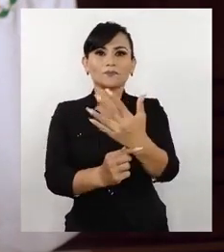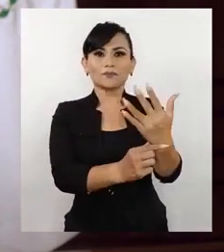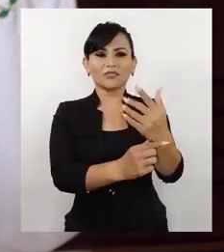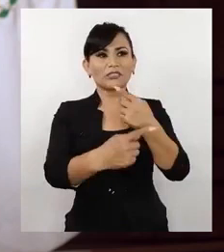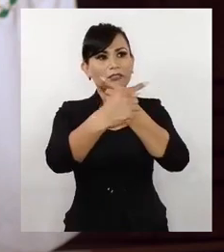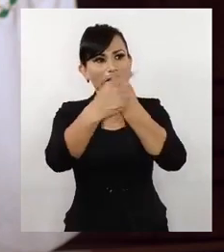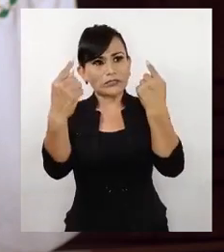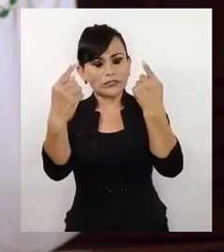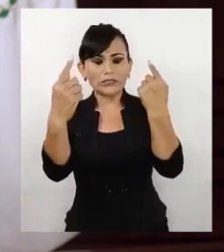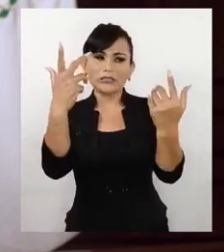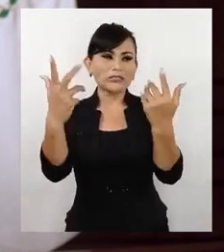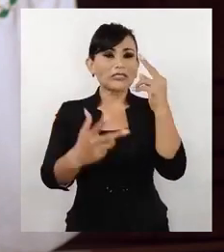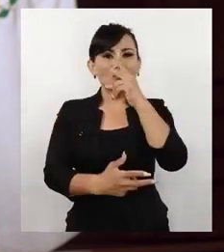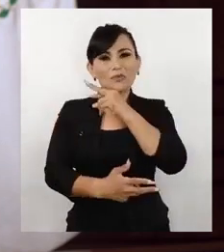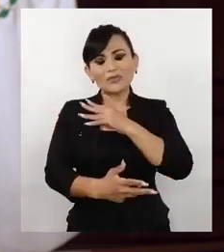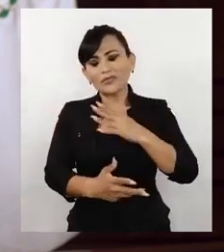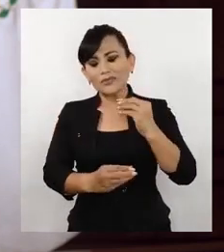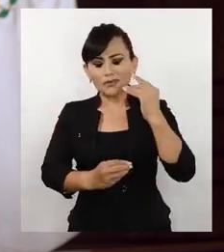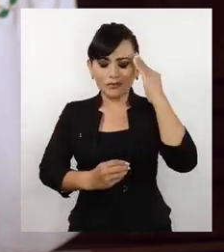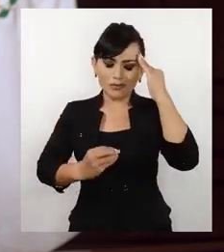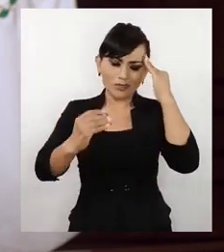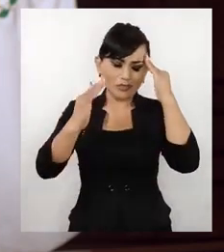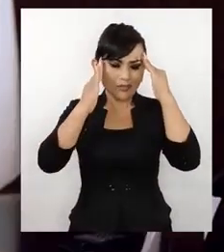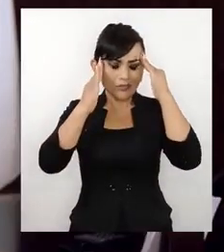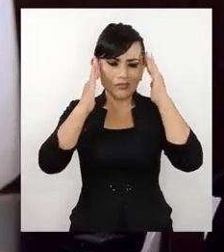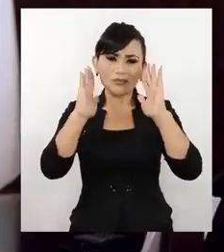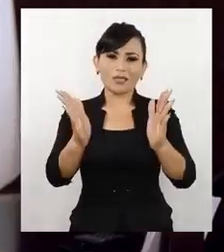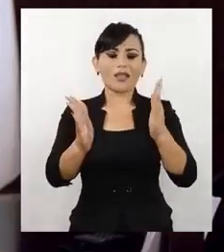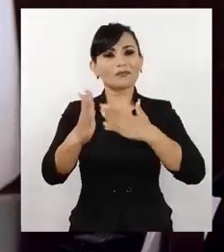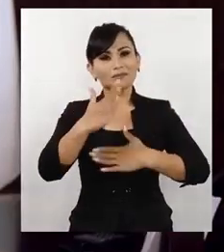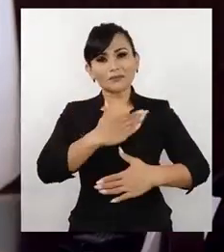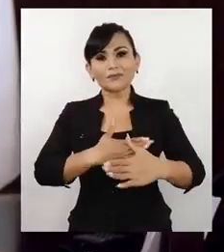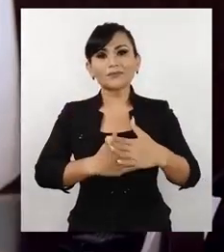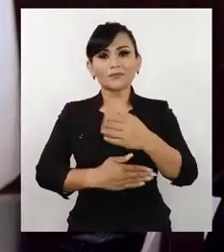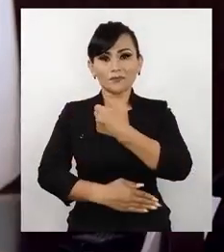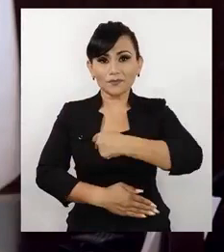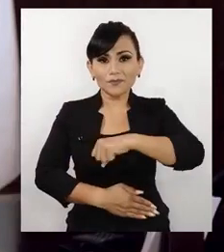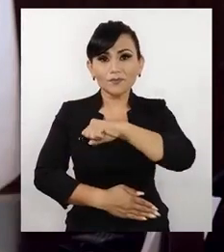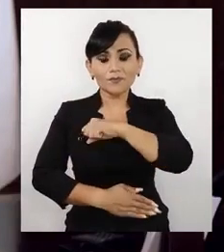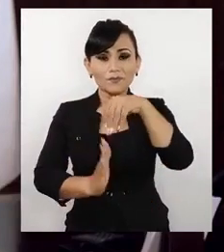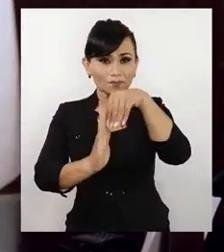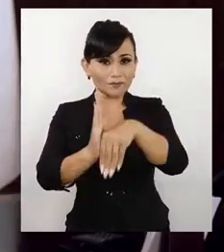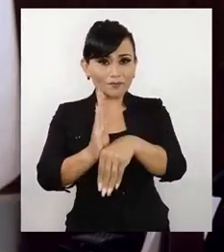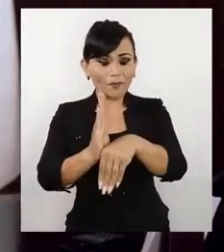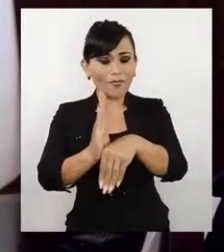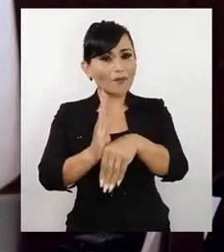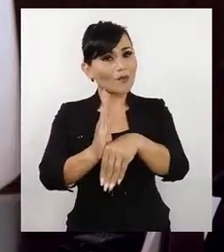abatimiento, preocupación y cansancio. Que la crisis de salud ha provocado